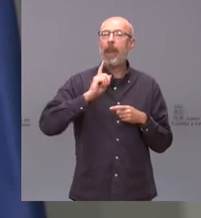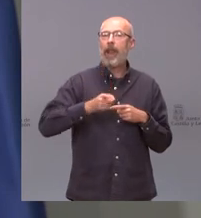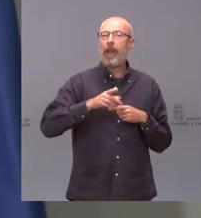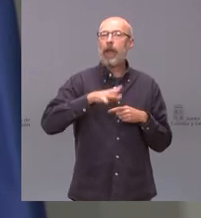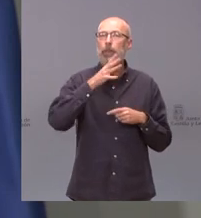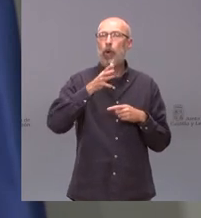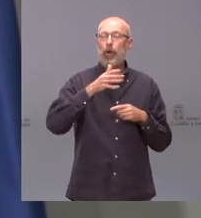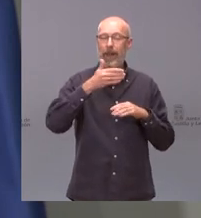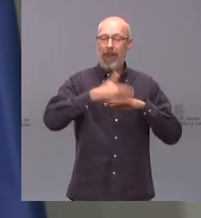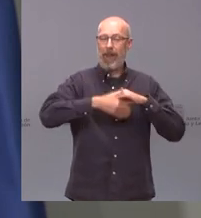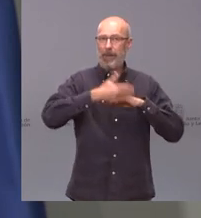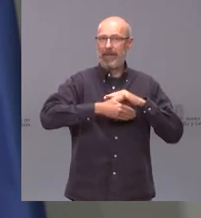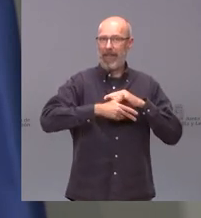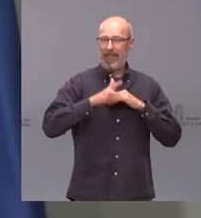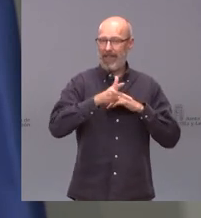derechos en la comunidad